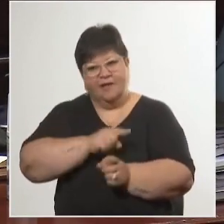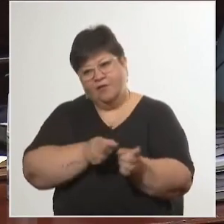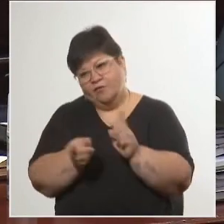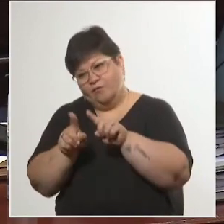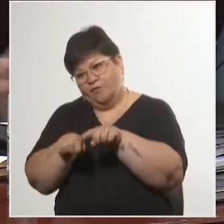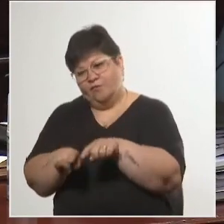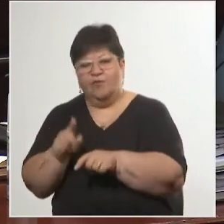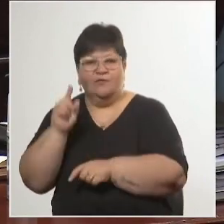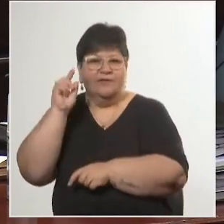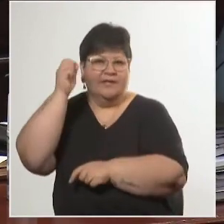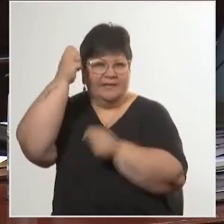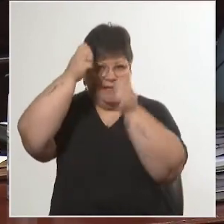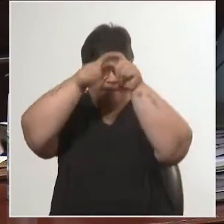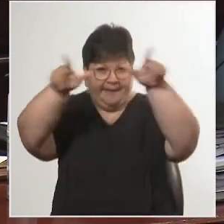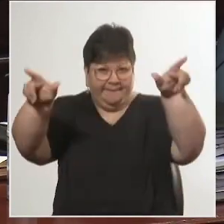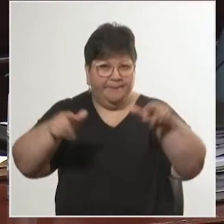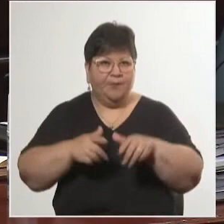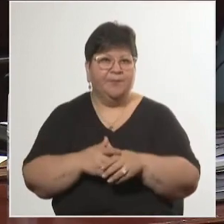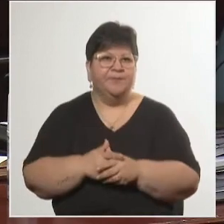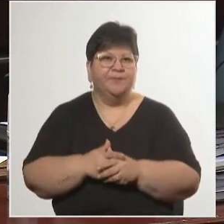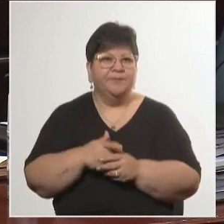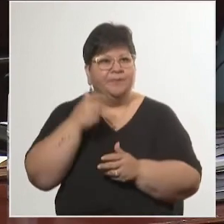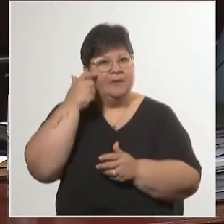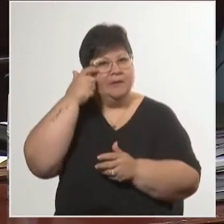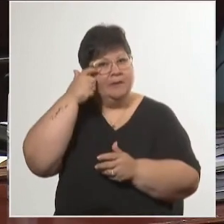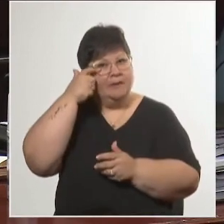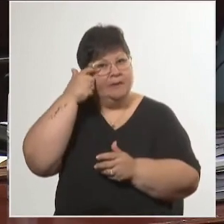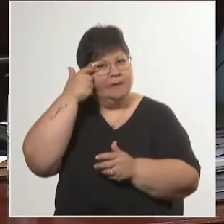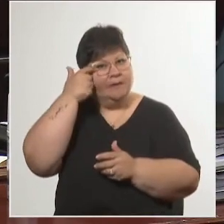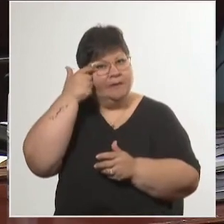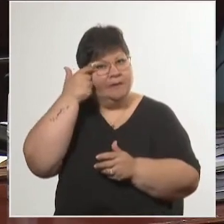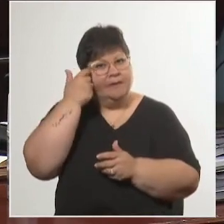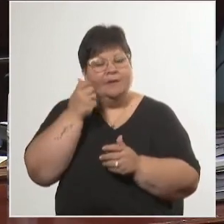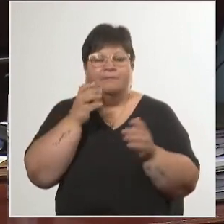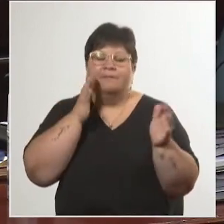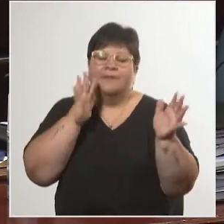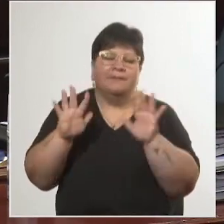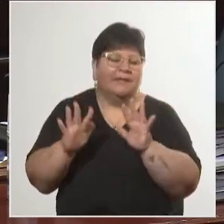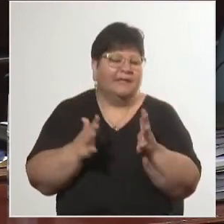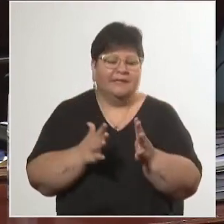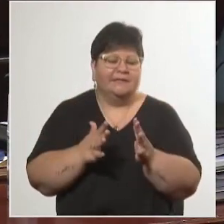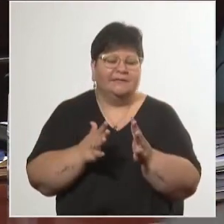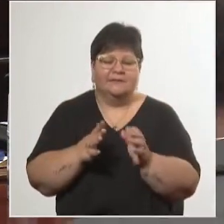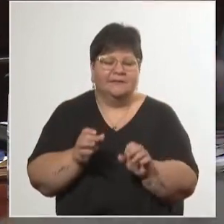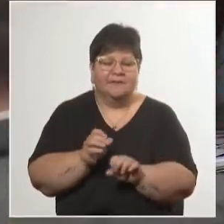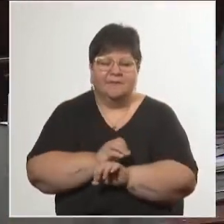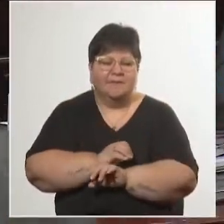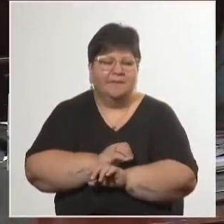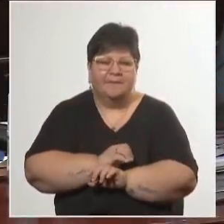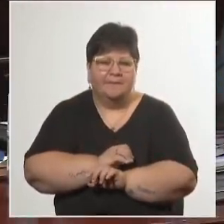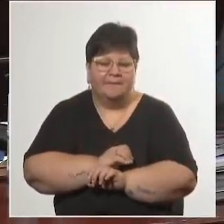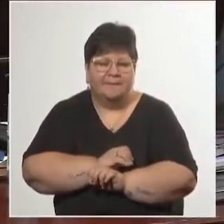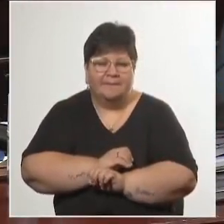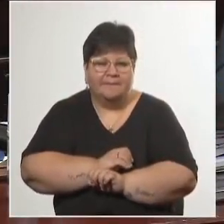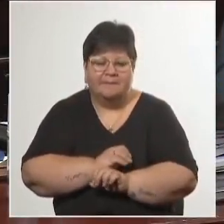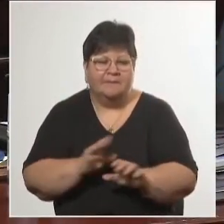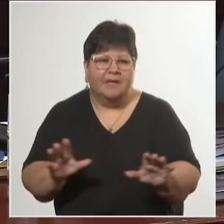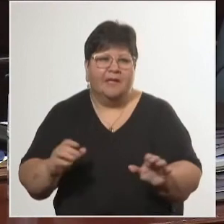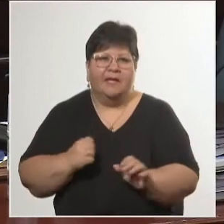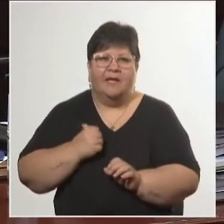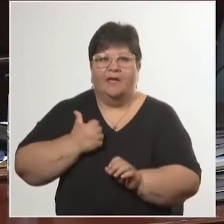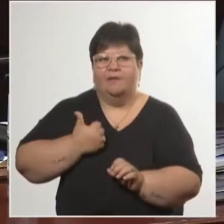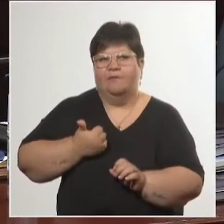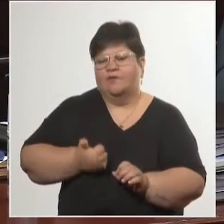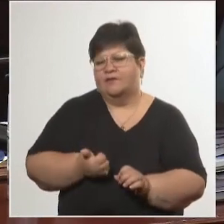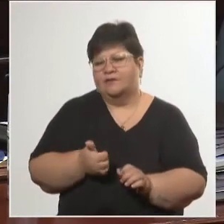Y me parece muy malo aprovechar una situación desgraciada como la que está viviendo el país para